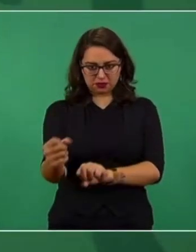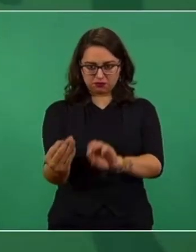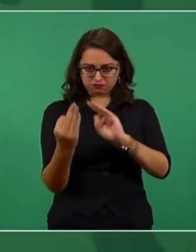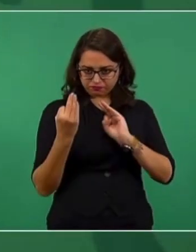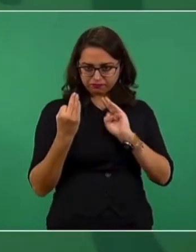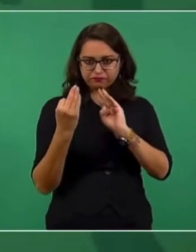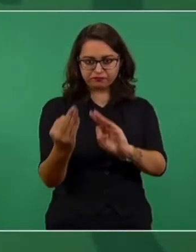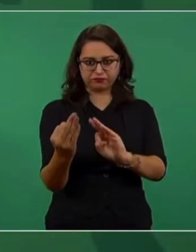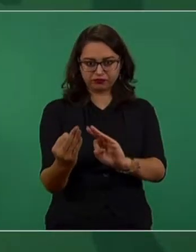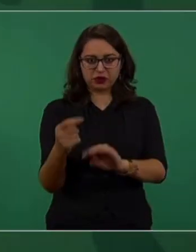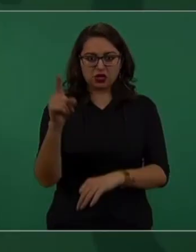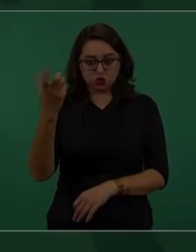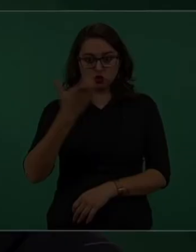desde el Zócalo.